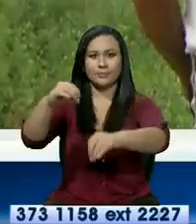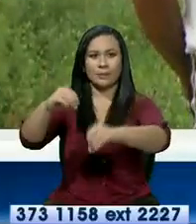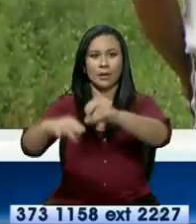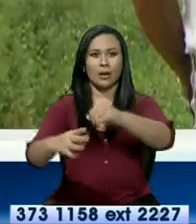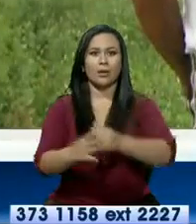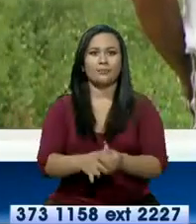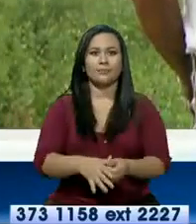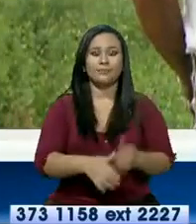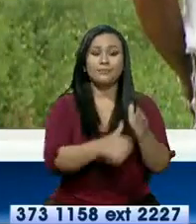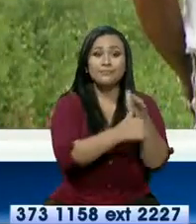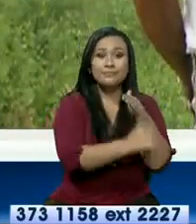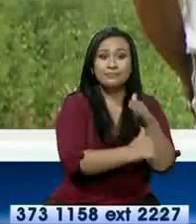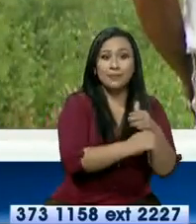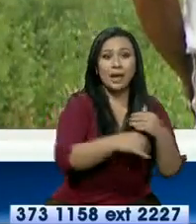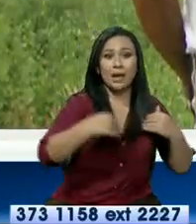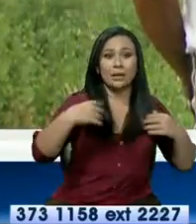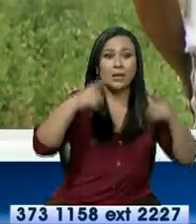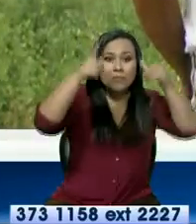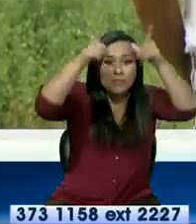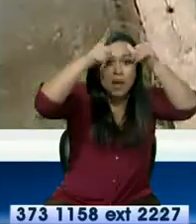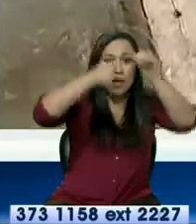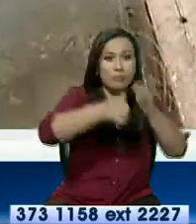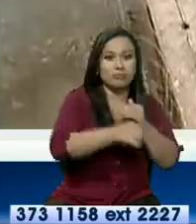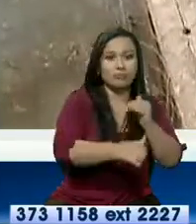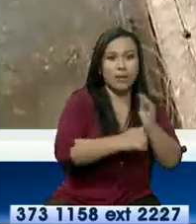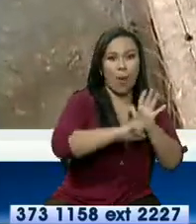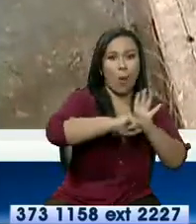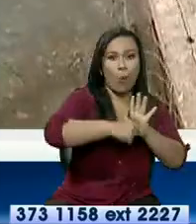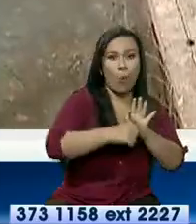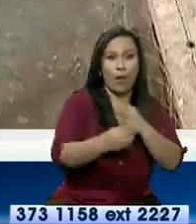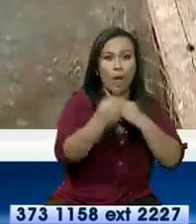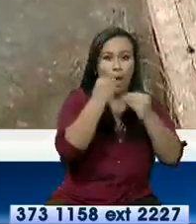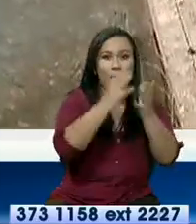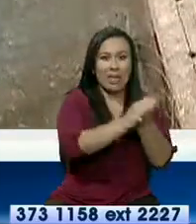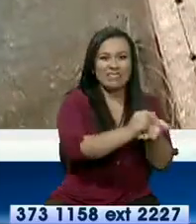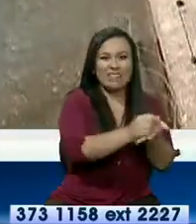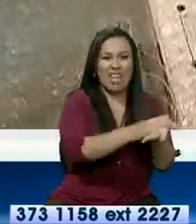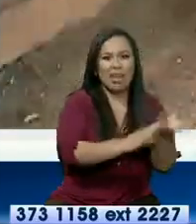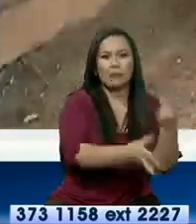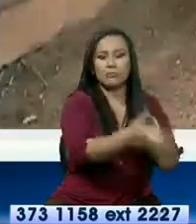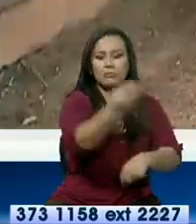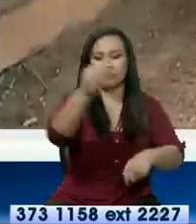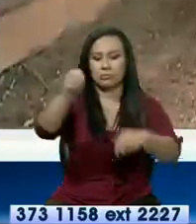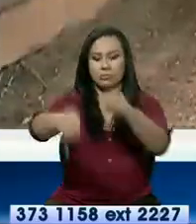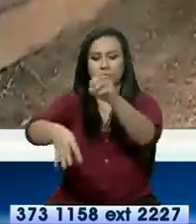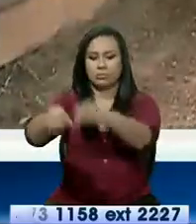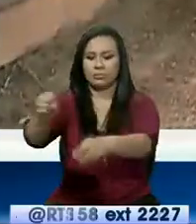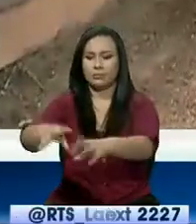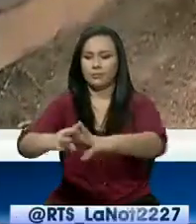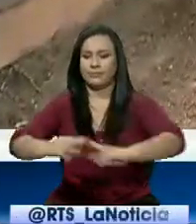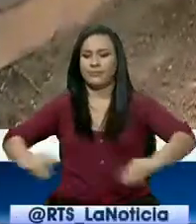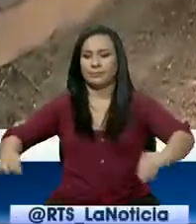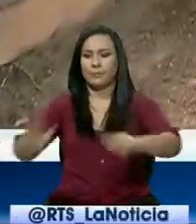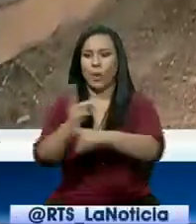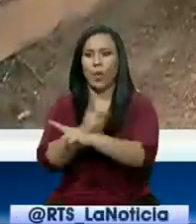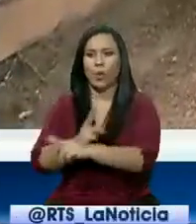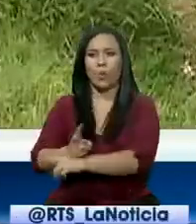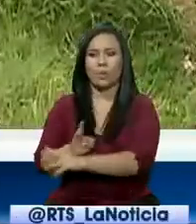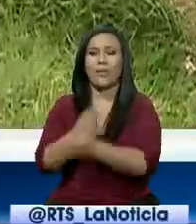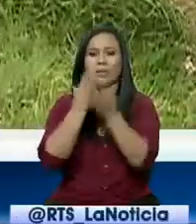majada del ganado, la majada del cuy, la majada de los conejos, la majada de las gallinas, pollos, etc.